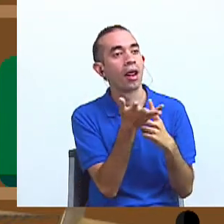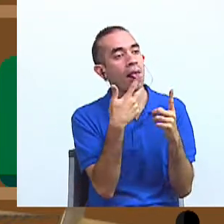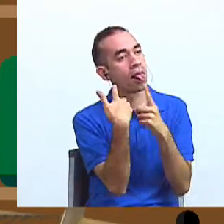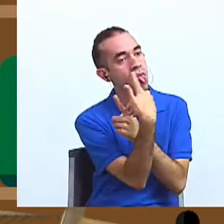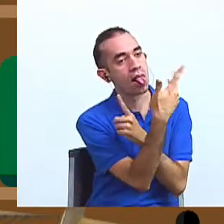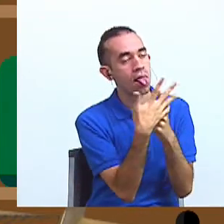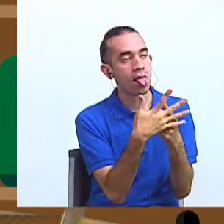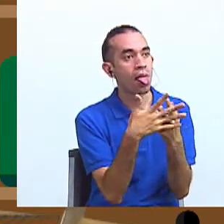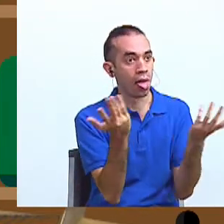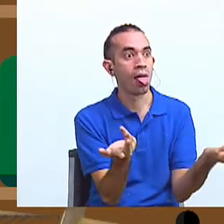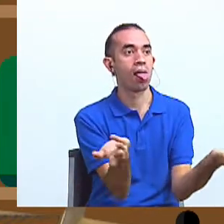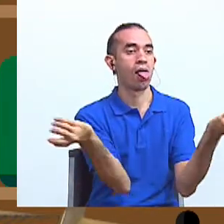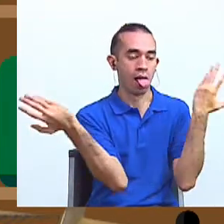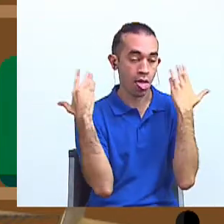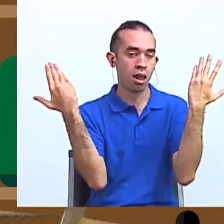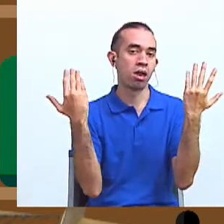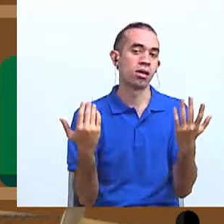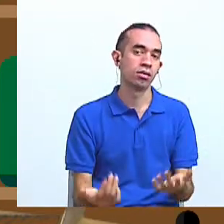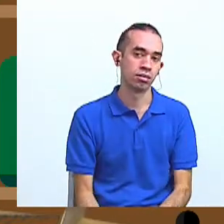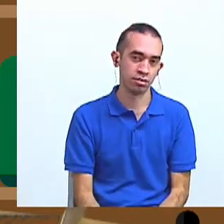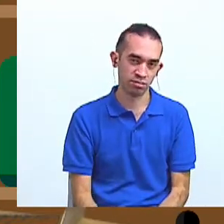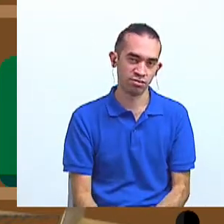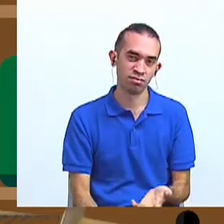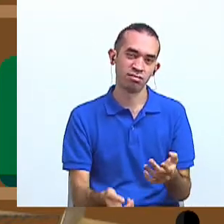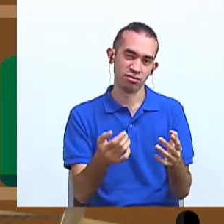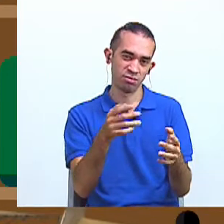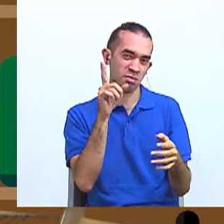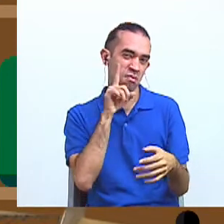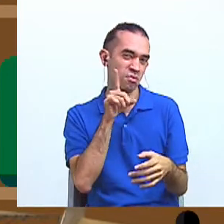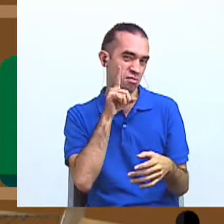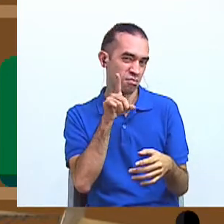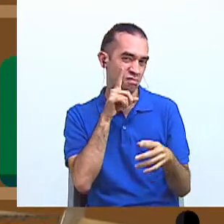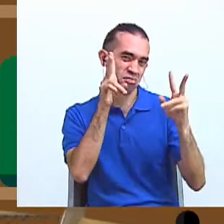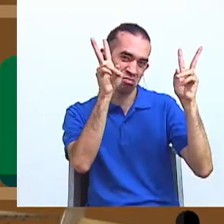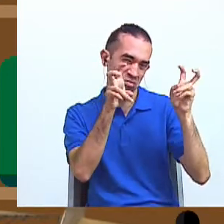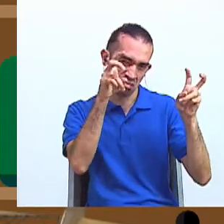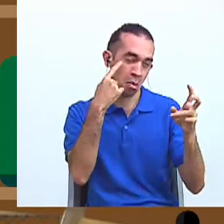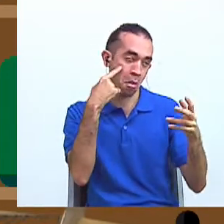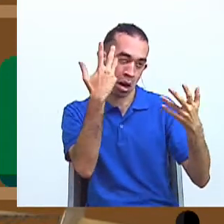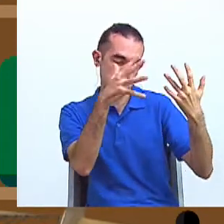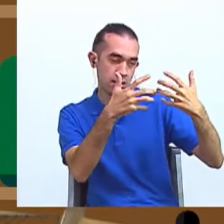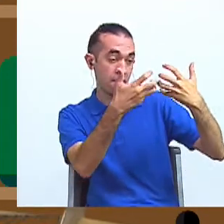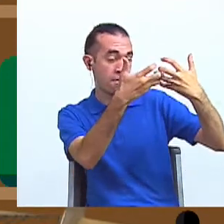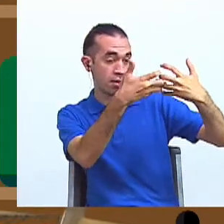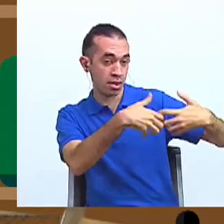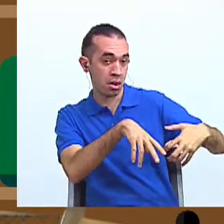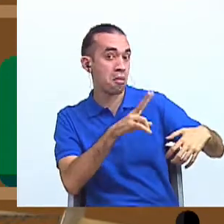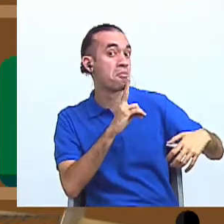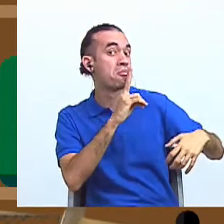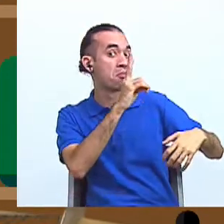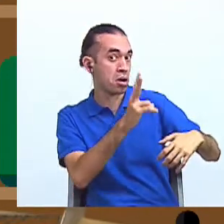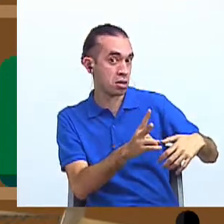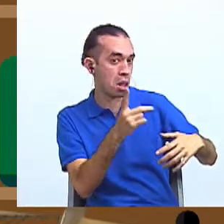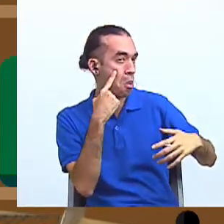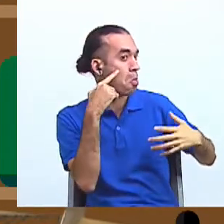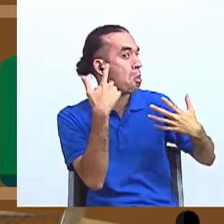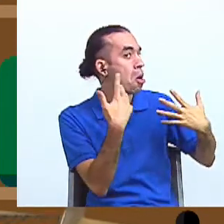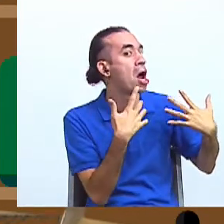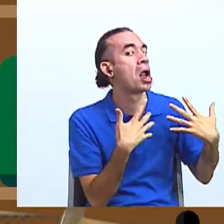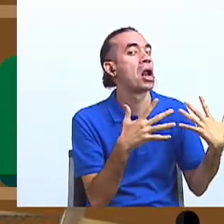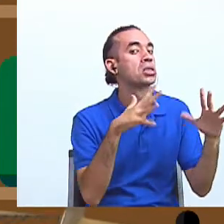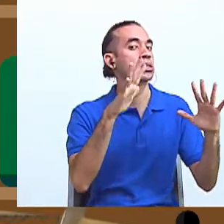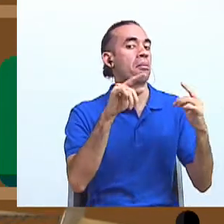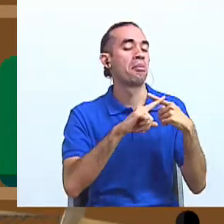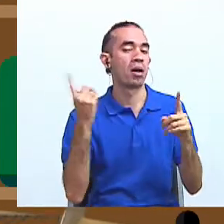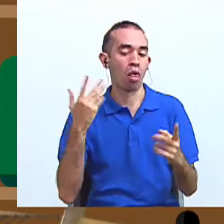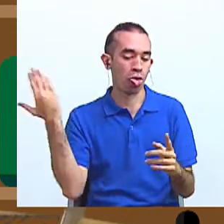engañosos, por los mensajes llamados falacias. ¿Recuerdan? Argumentos que pueden tener cierto matiz y hacernos caer